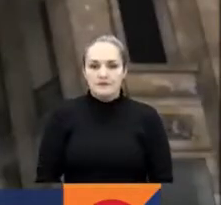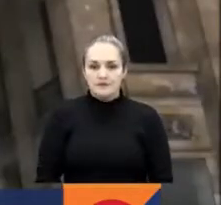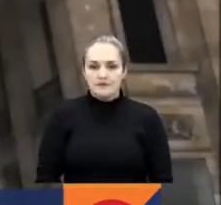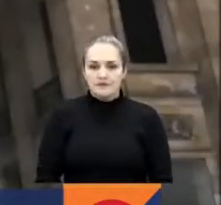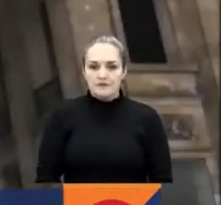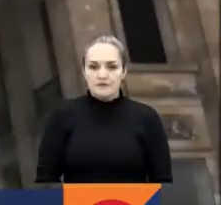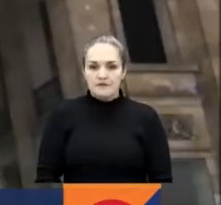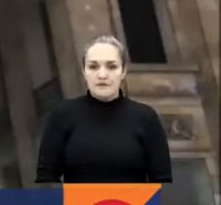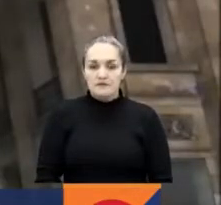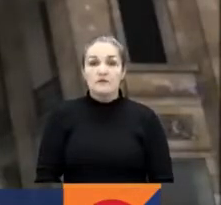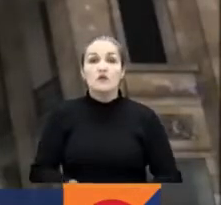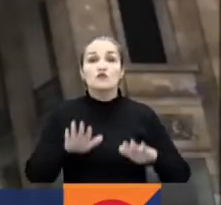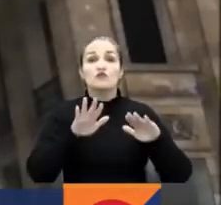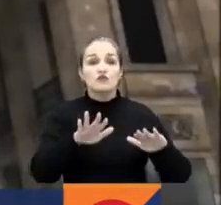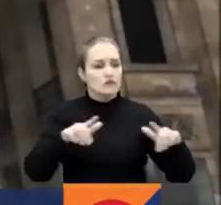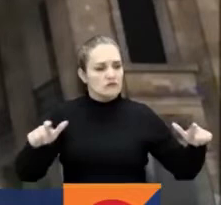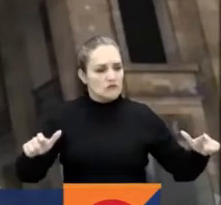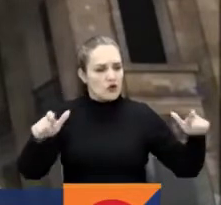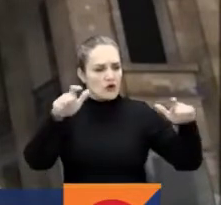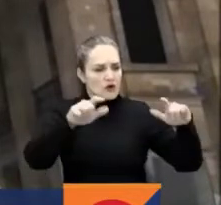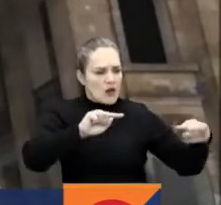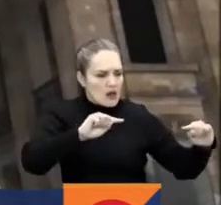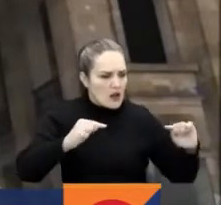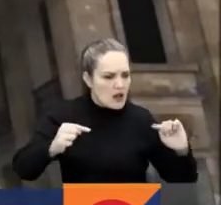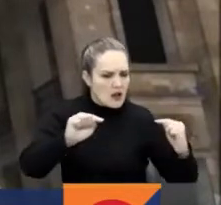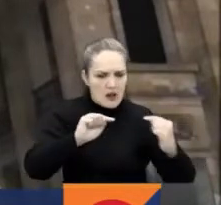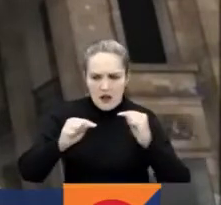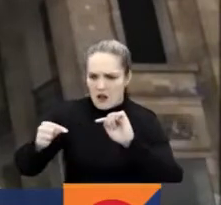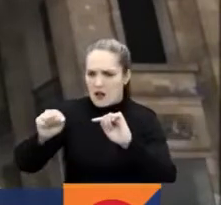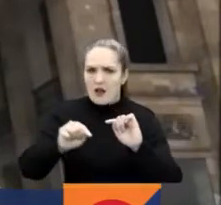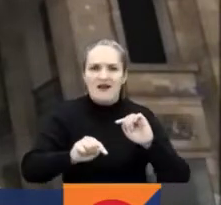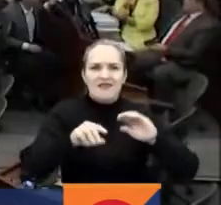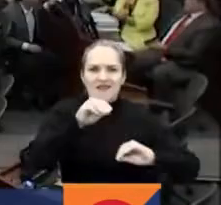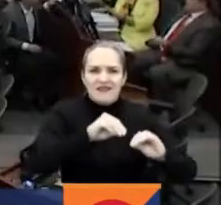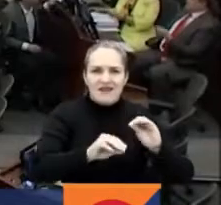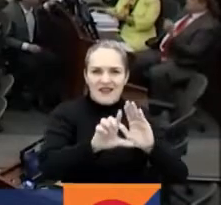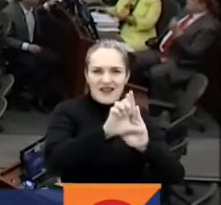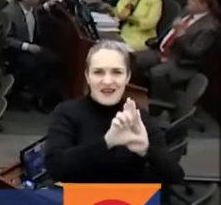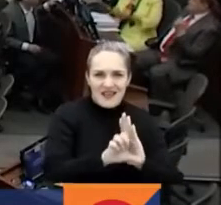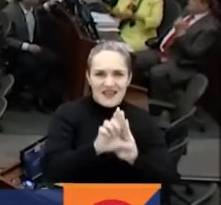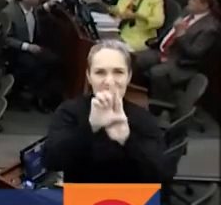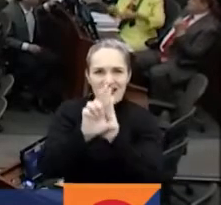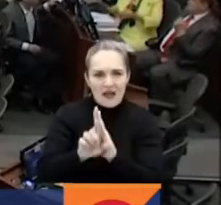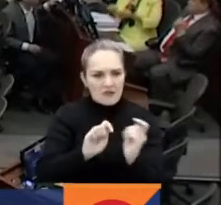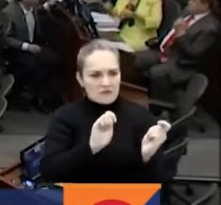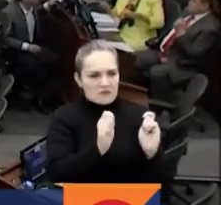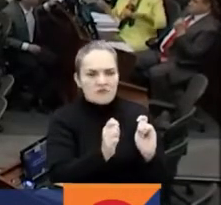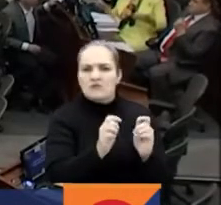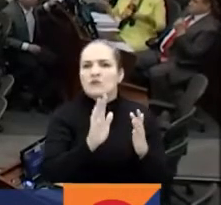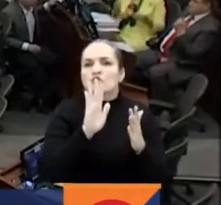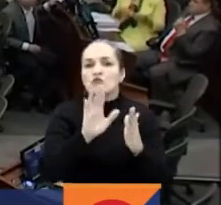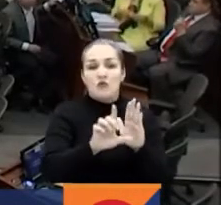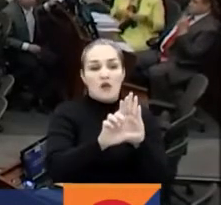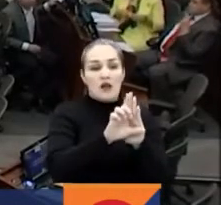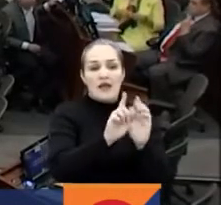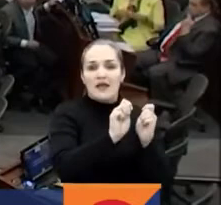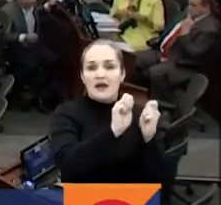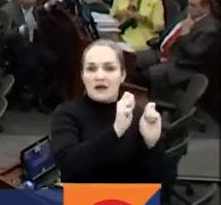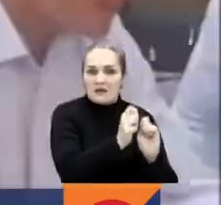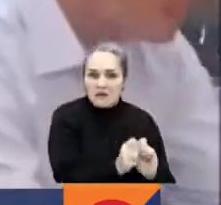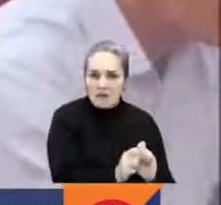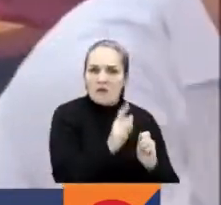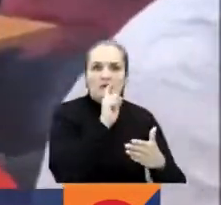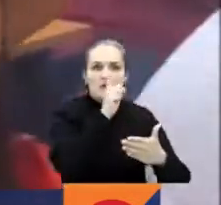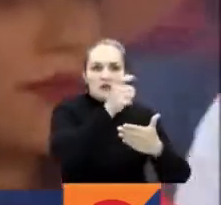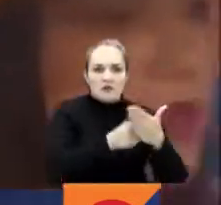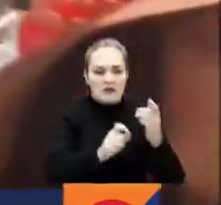La agenda legislativa del nuevo Congreso tiene como prioridad tramitar las reformas política, tributaria y la rural integral o agraria.